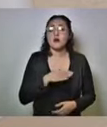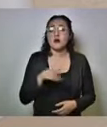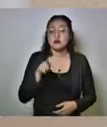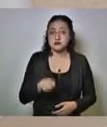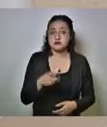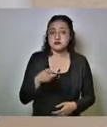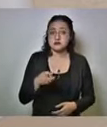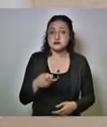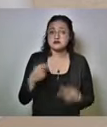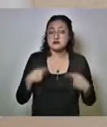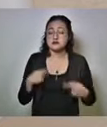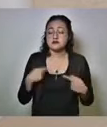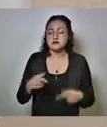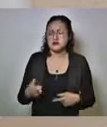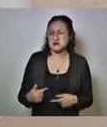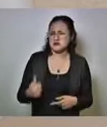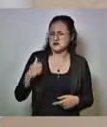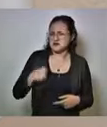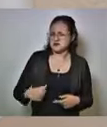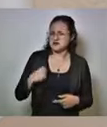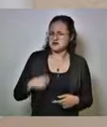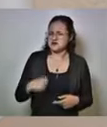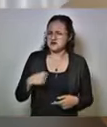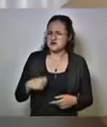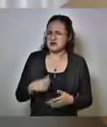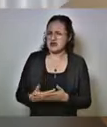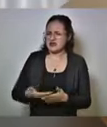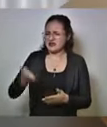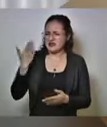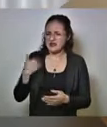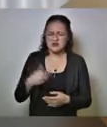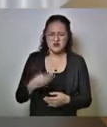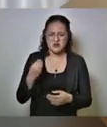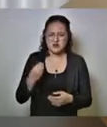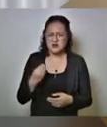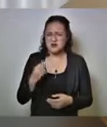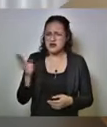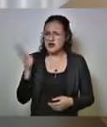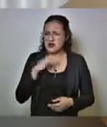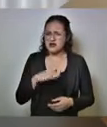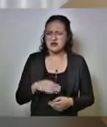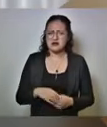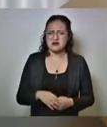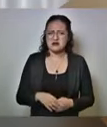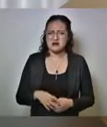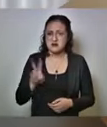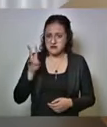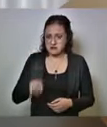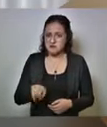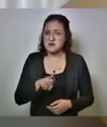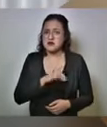personas tienen un pasado criminal terrible de dar miedo